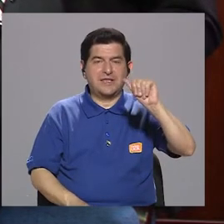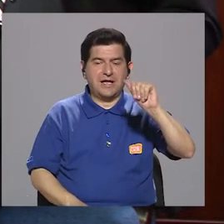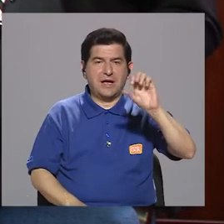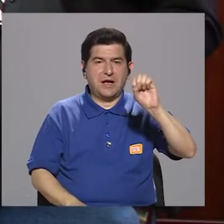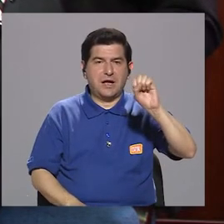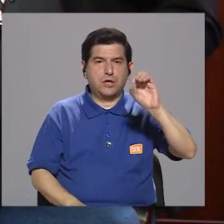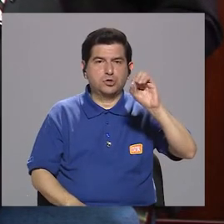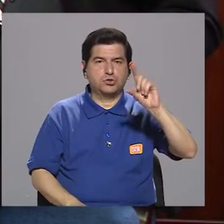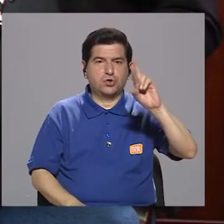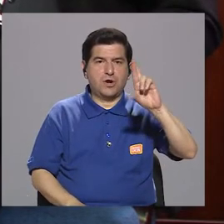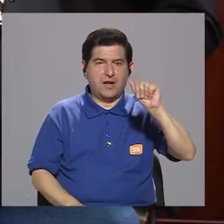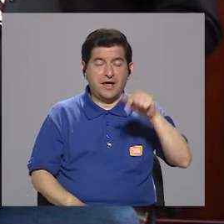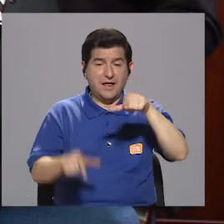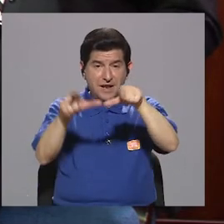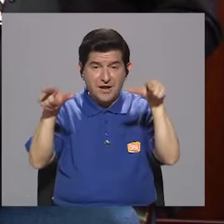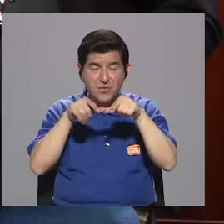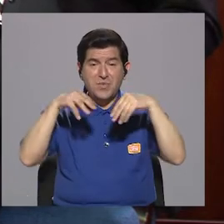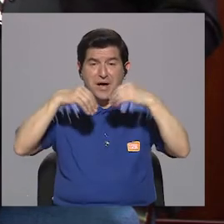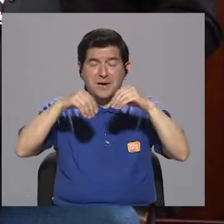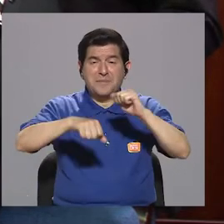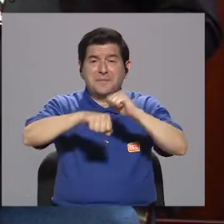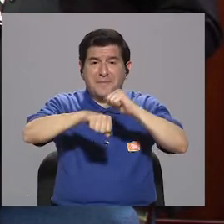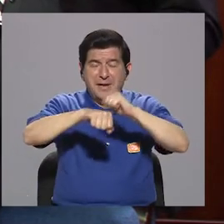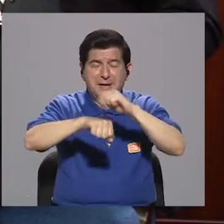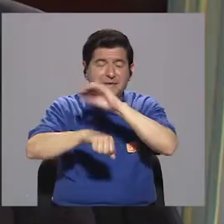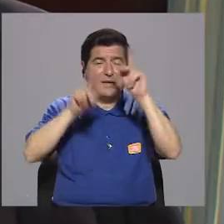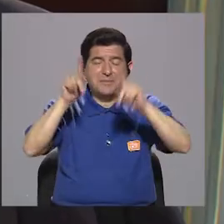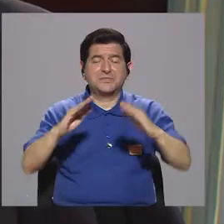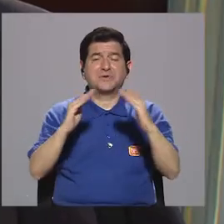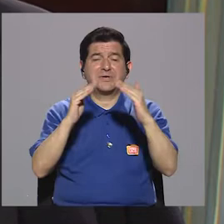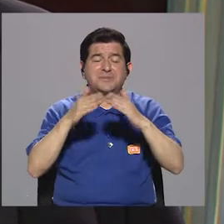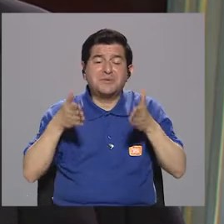Está en medio de ventas de crack y también de personas que viven en la calle.